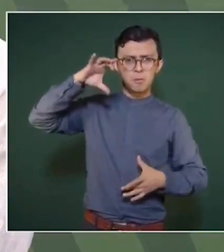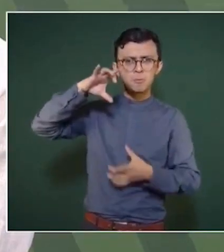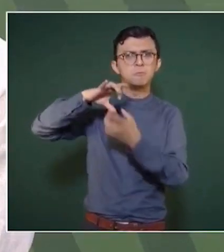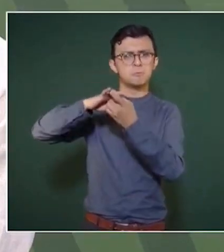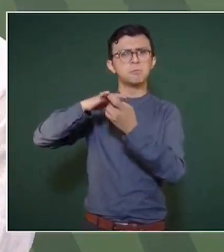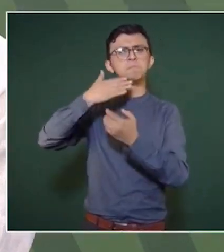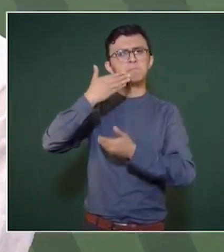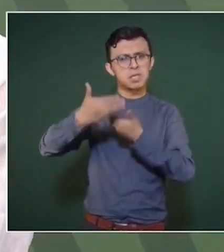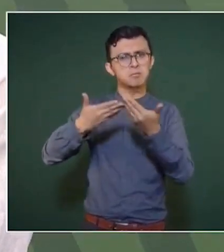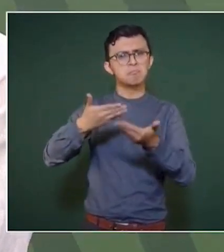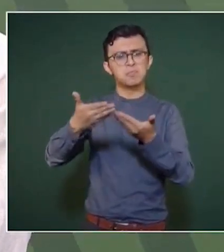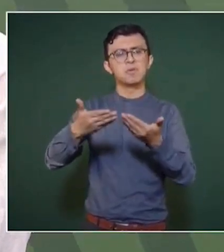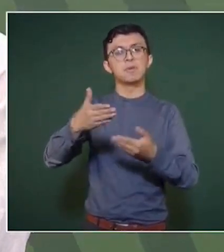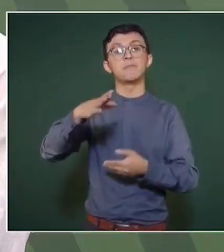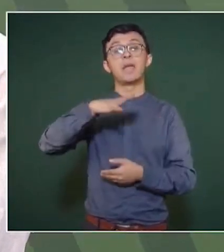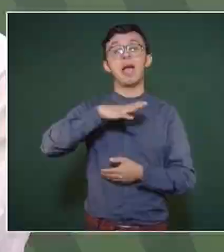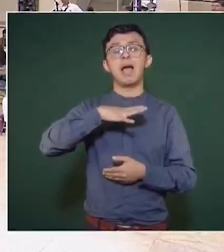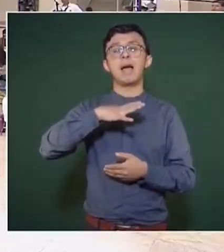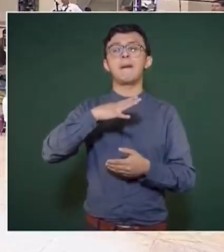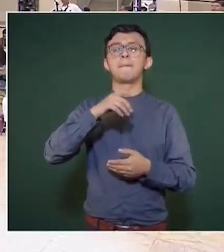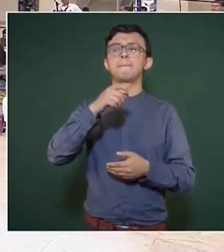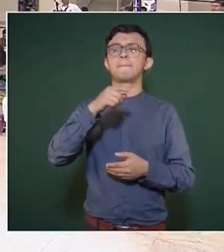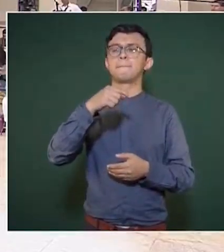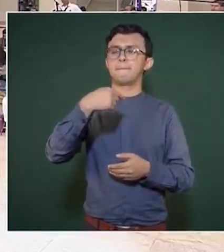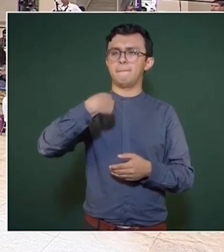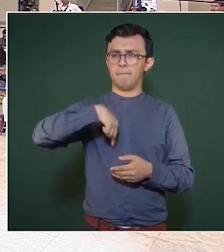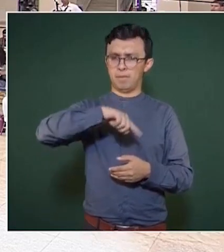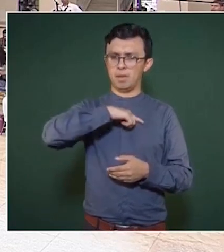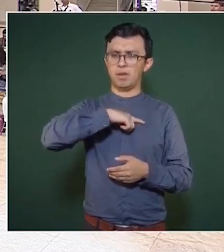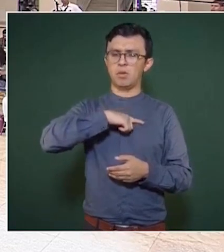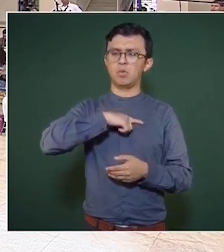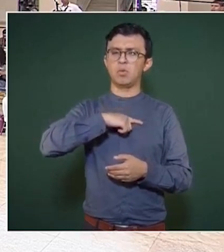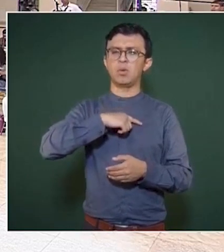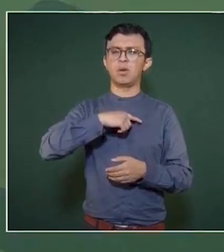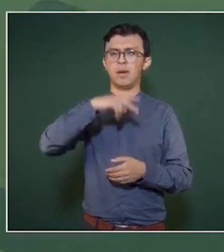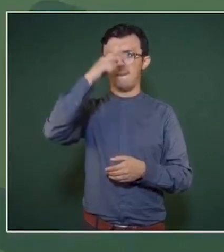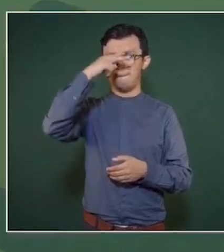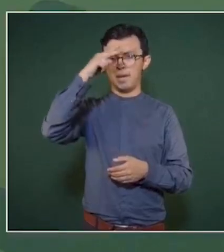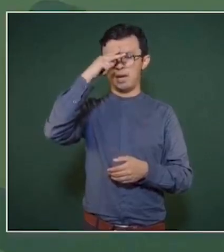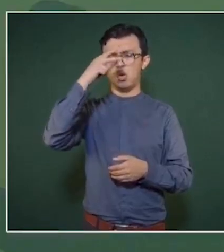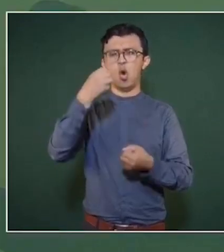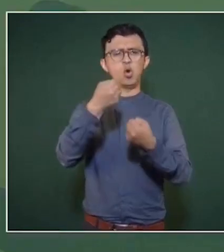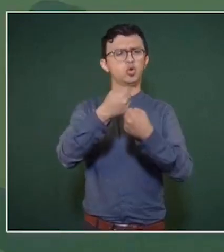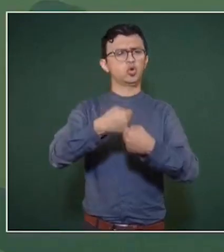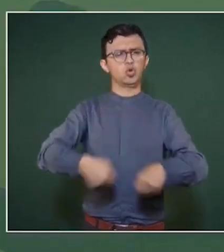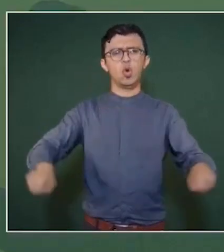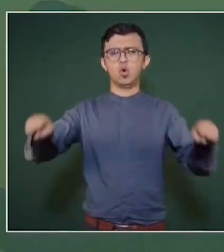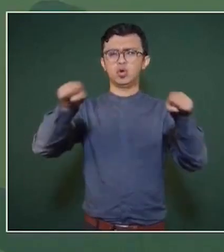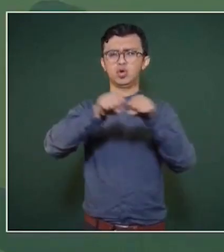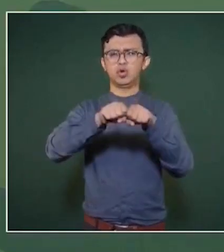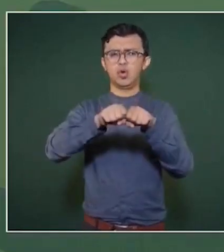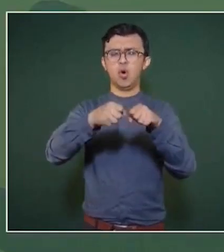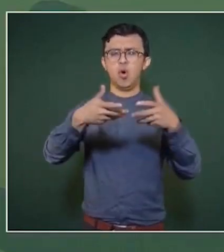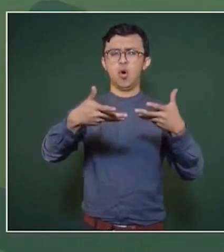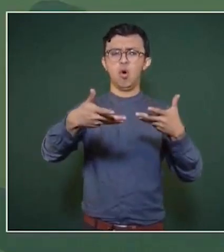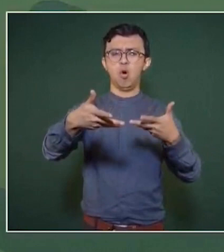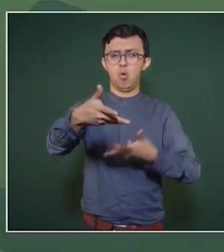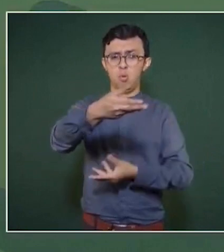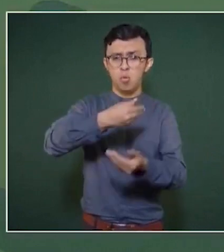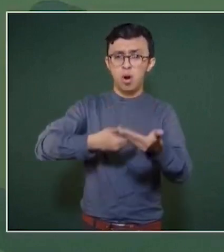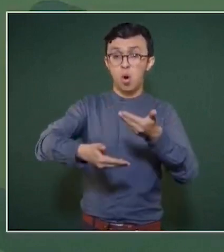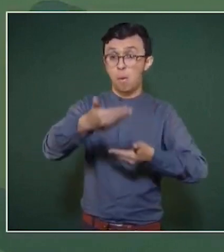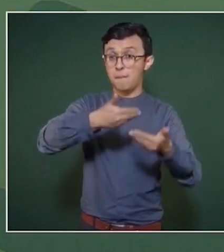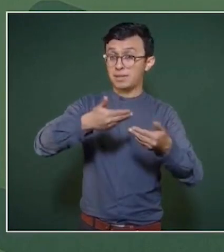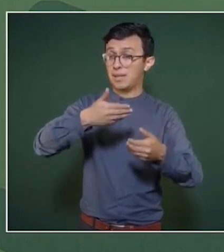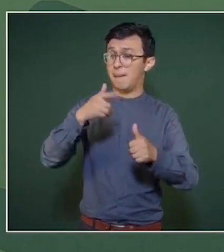Somos el principal socio económico comercial de Estados Unidos en el mundo.